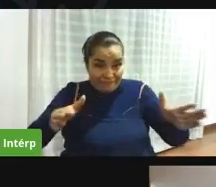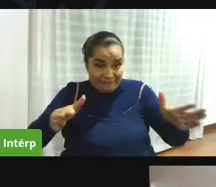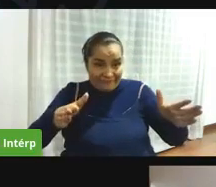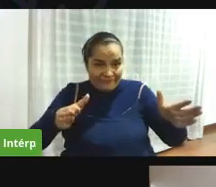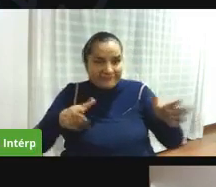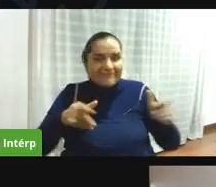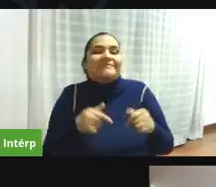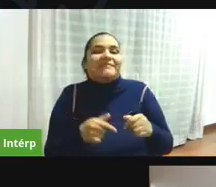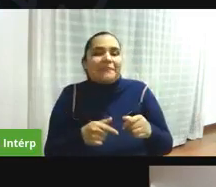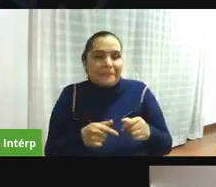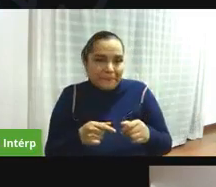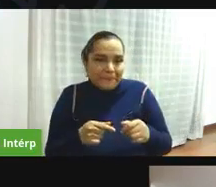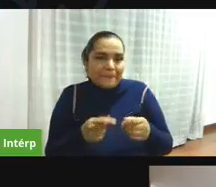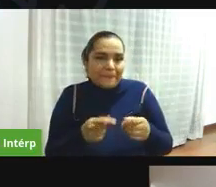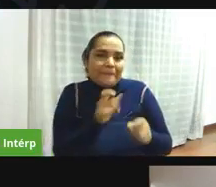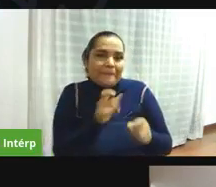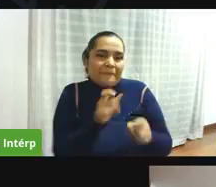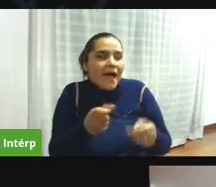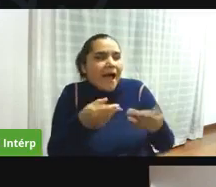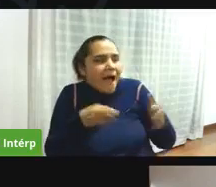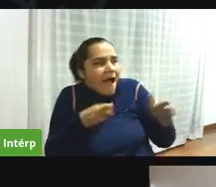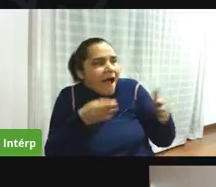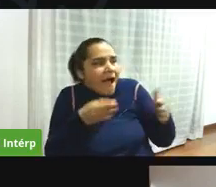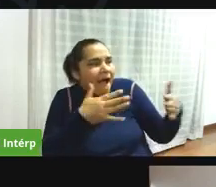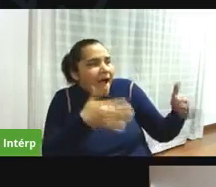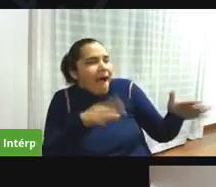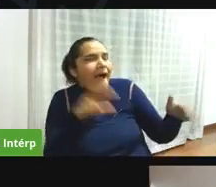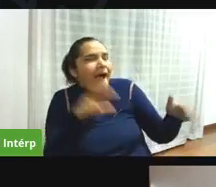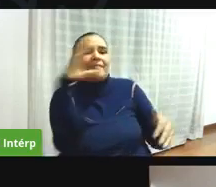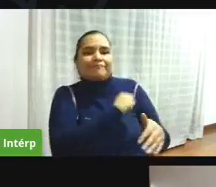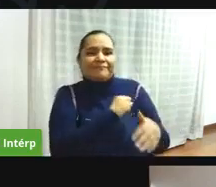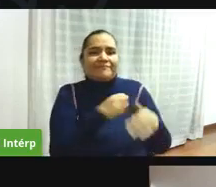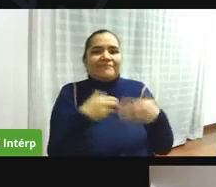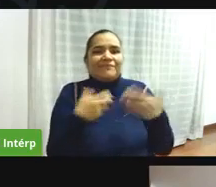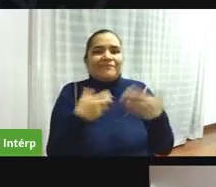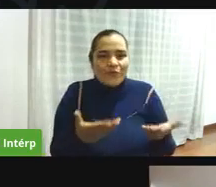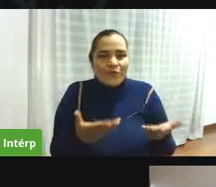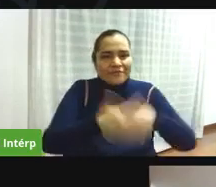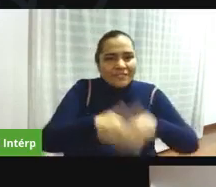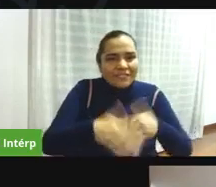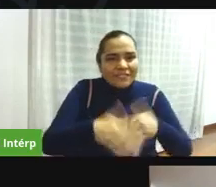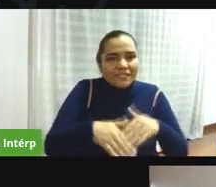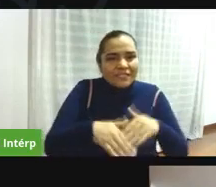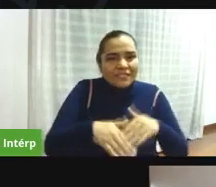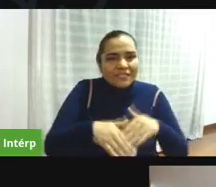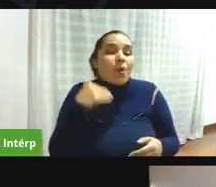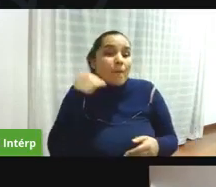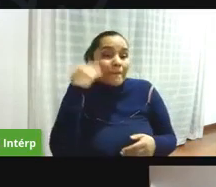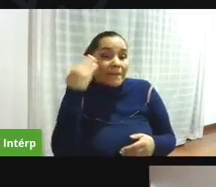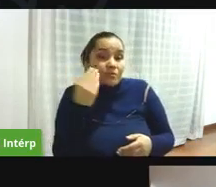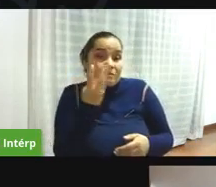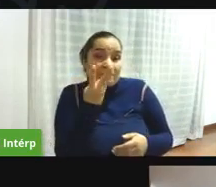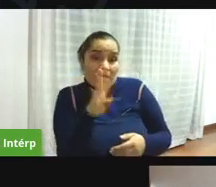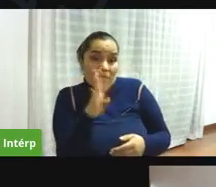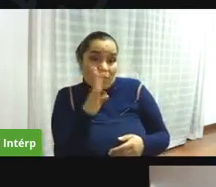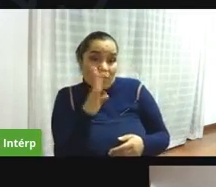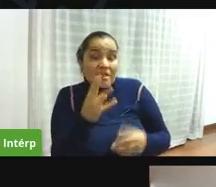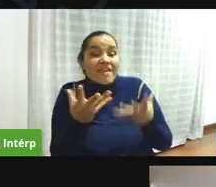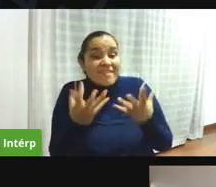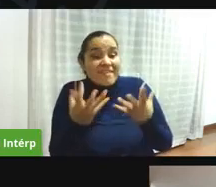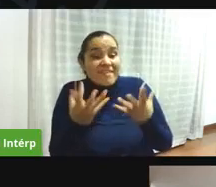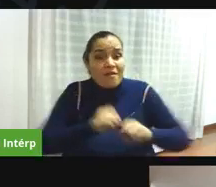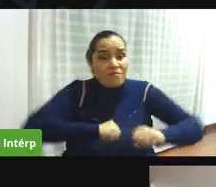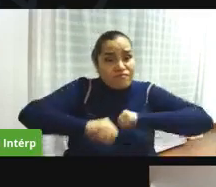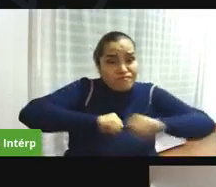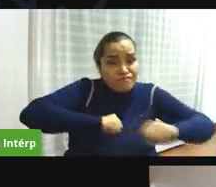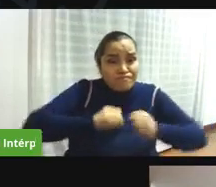entonces negarle a una persona que vive en el territorio que cumple con los requisitos que es mayor de 14 que vive en el barrio que quiere participar de una organización